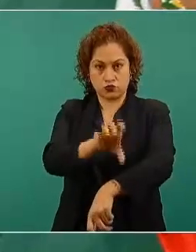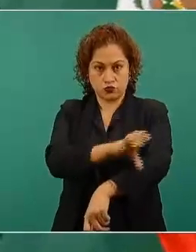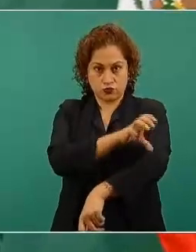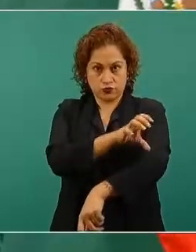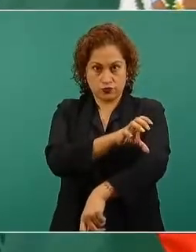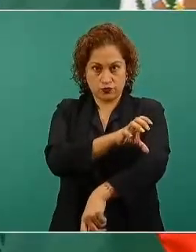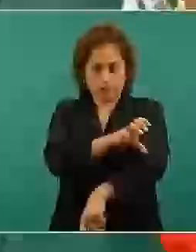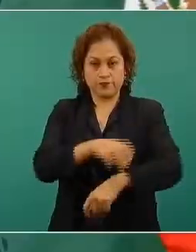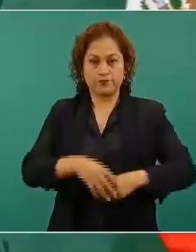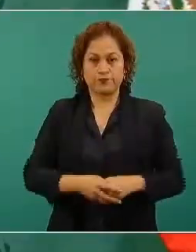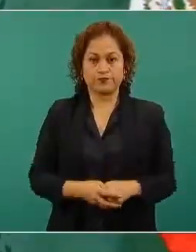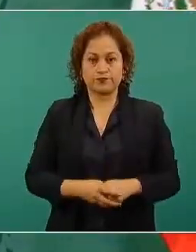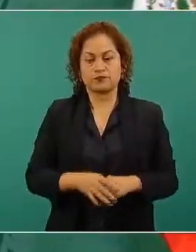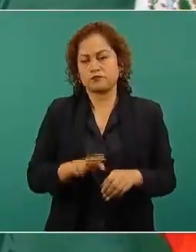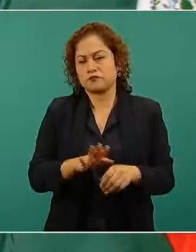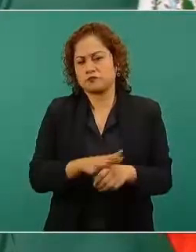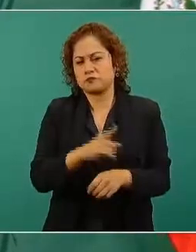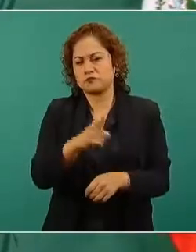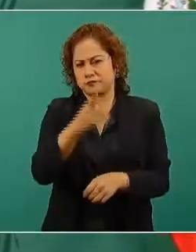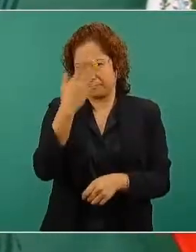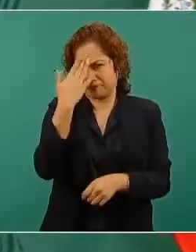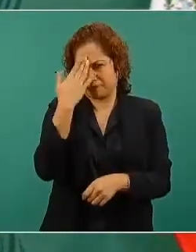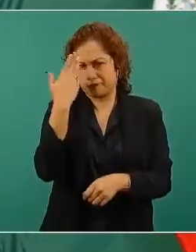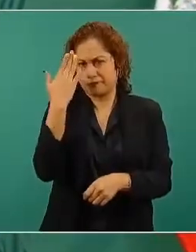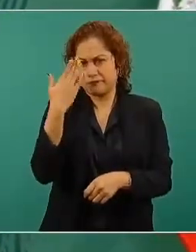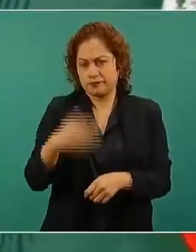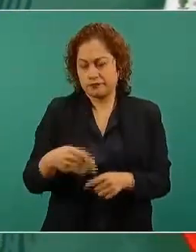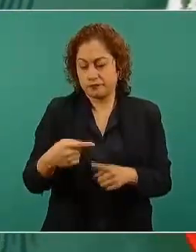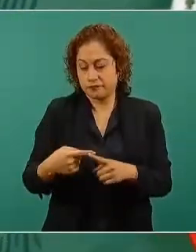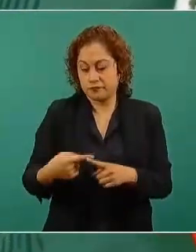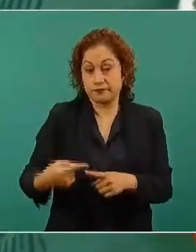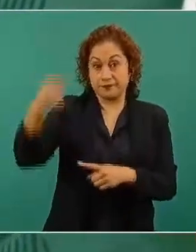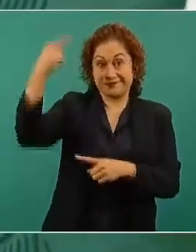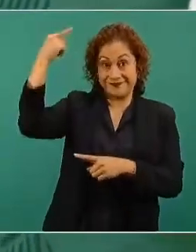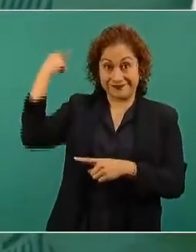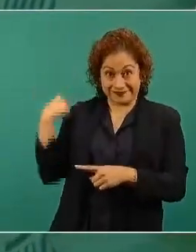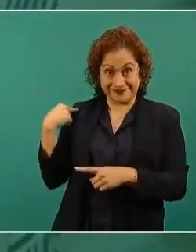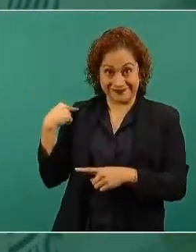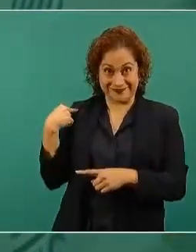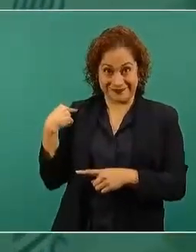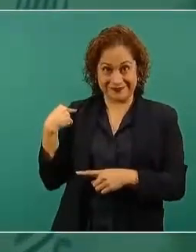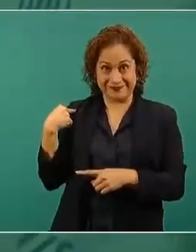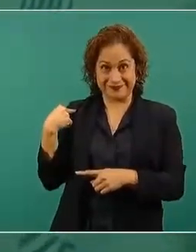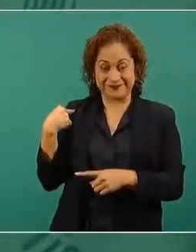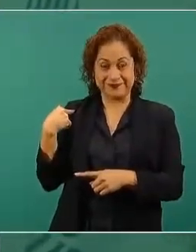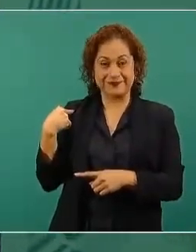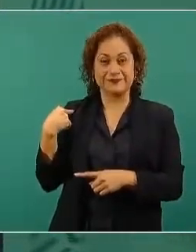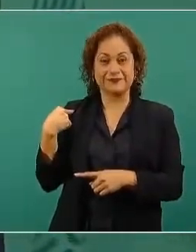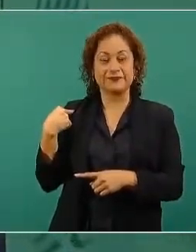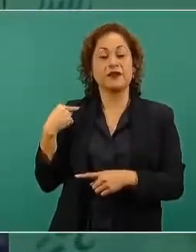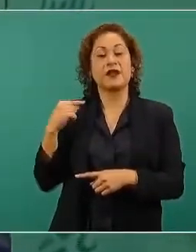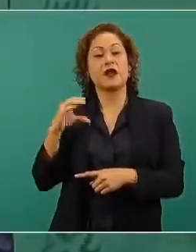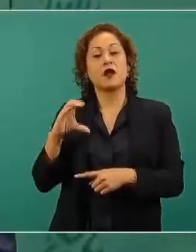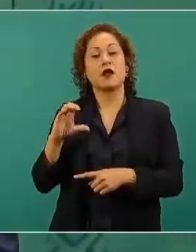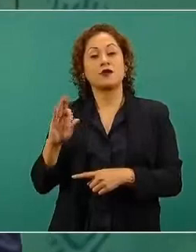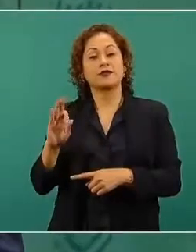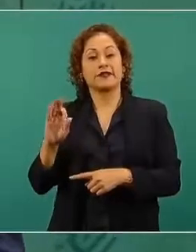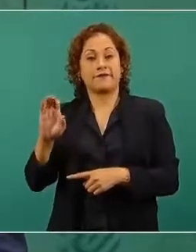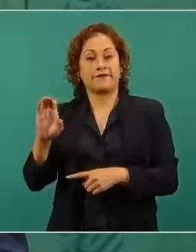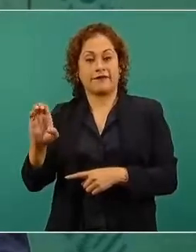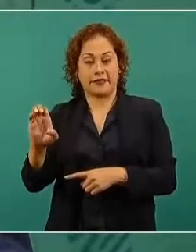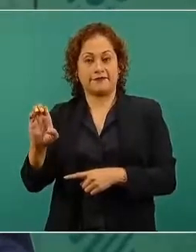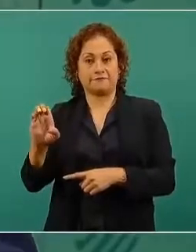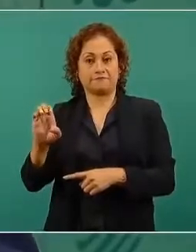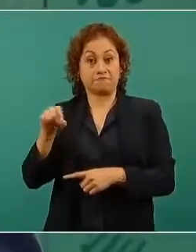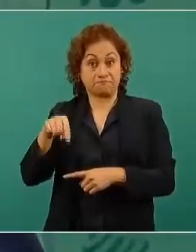antes de Salinas la Comisión Federal de Electricidad era la encargada